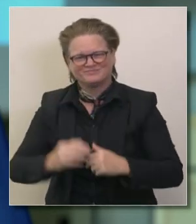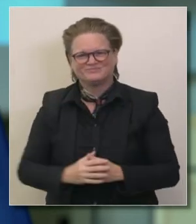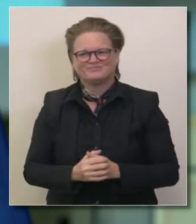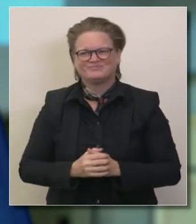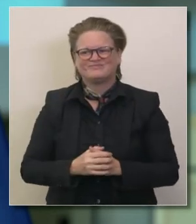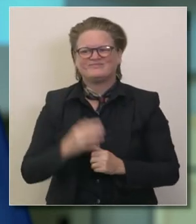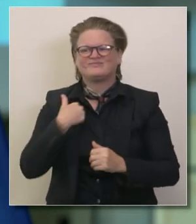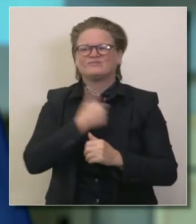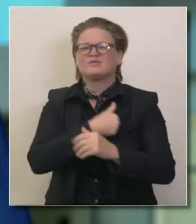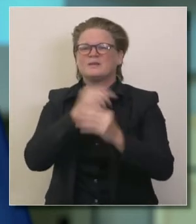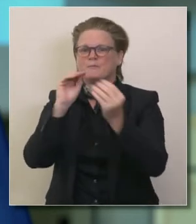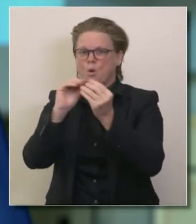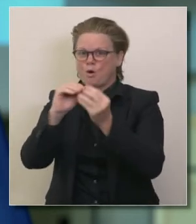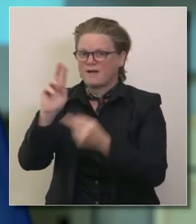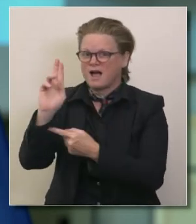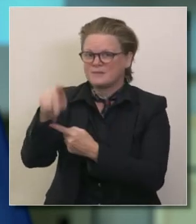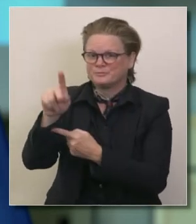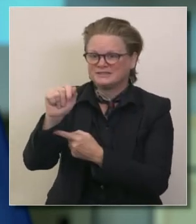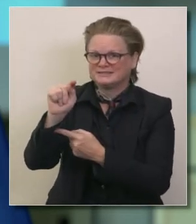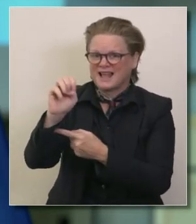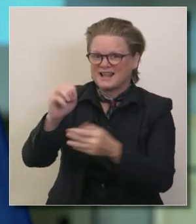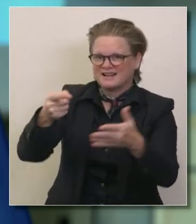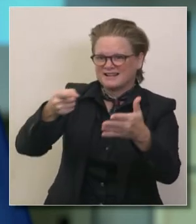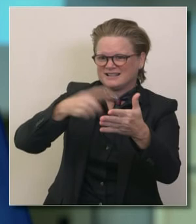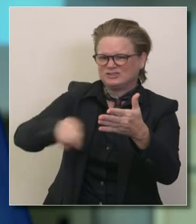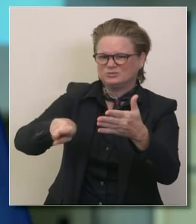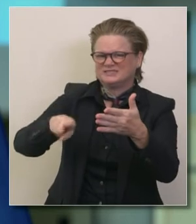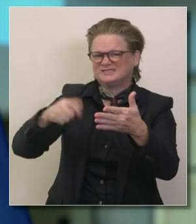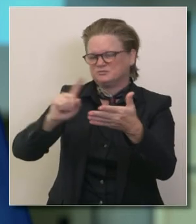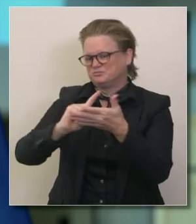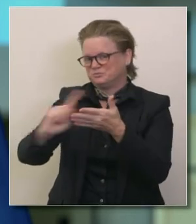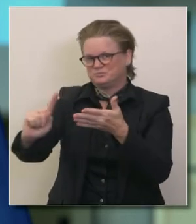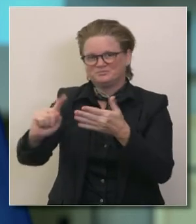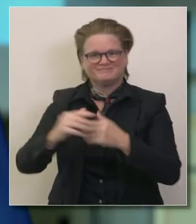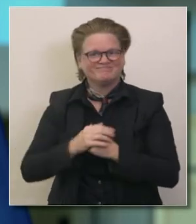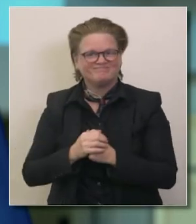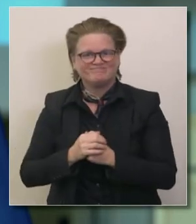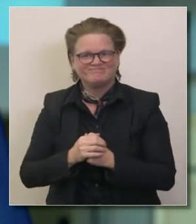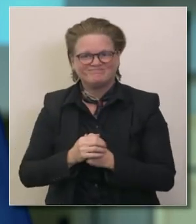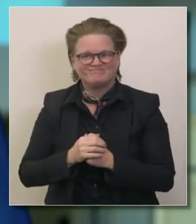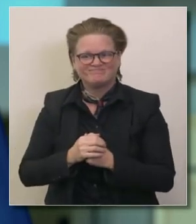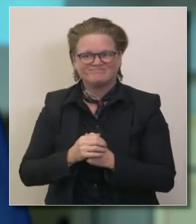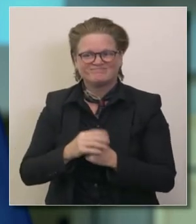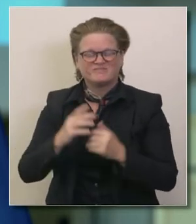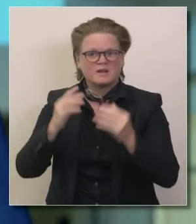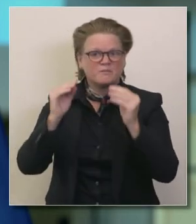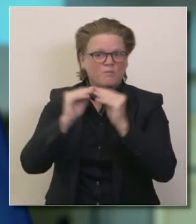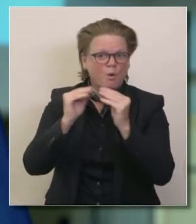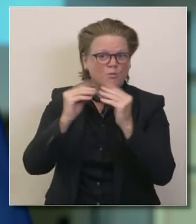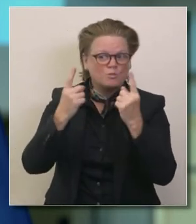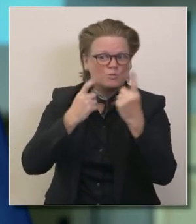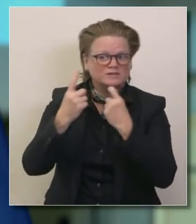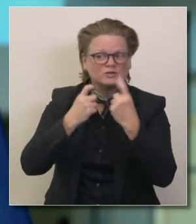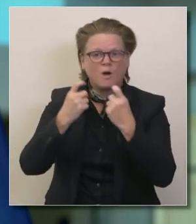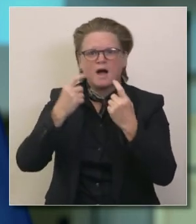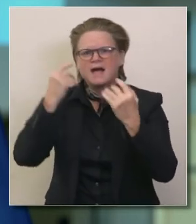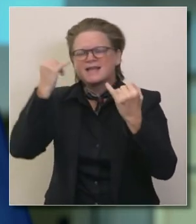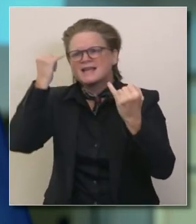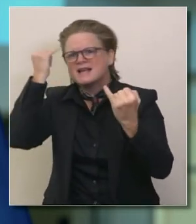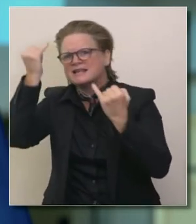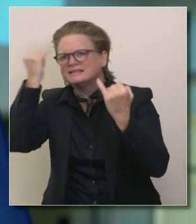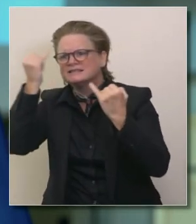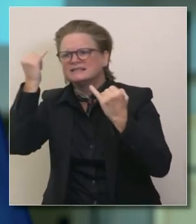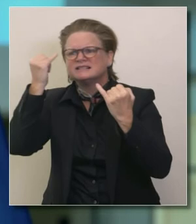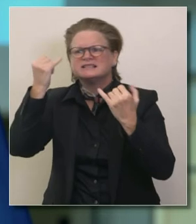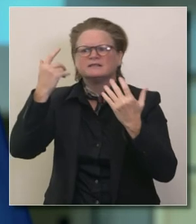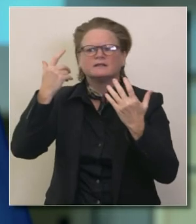por esta oportunidad de traerles las últimas noticias lo haremos otra vez la semana próxima si quieren más información sobre cualquiera de estas